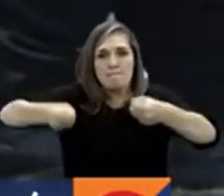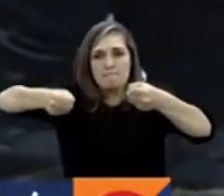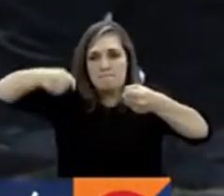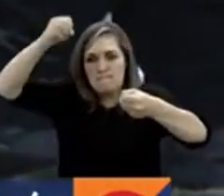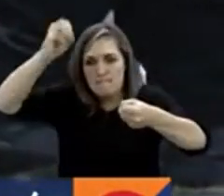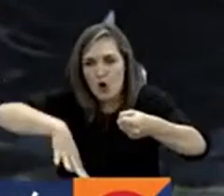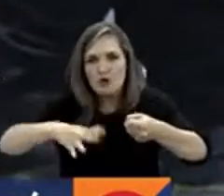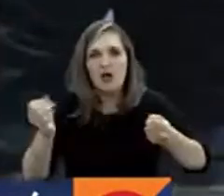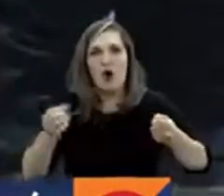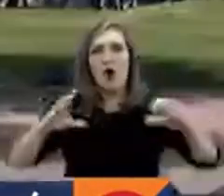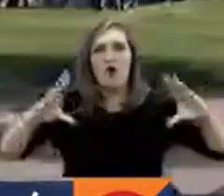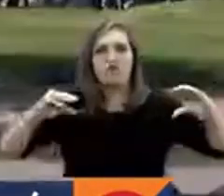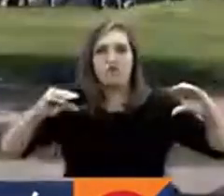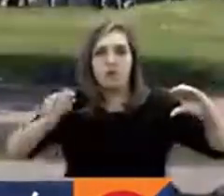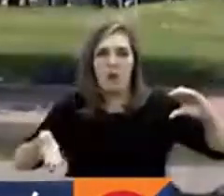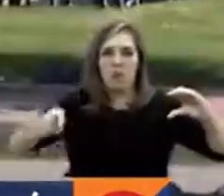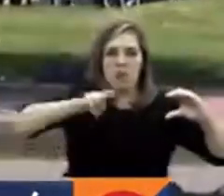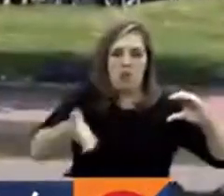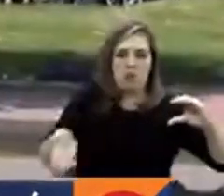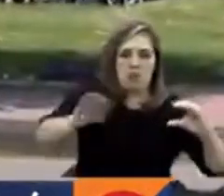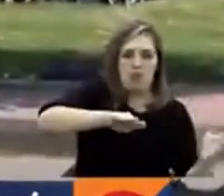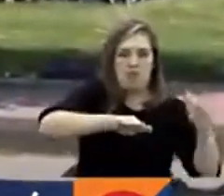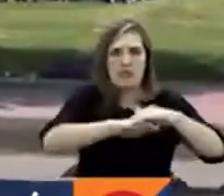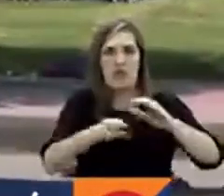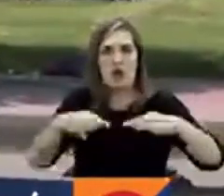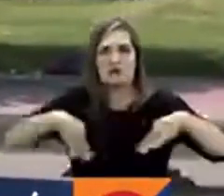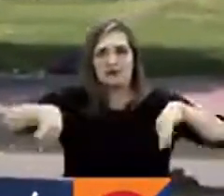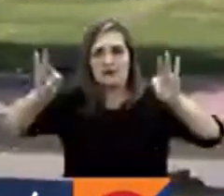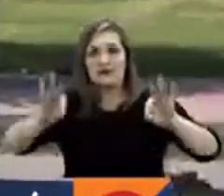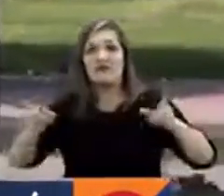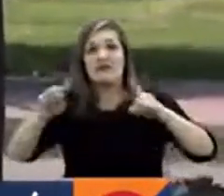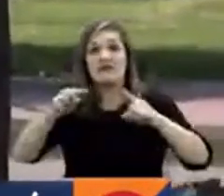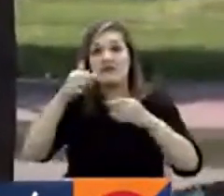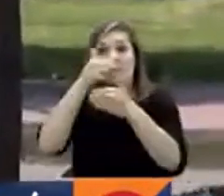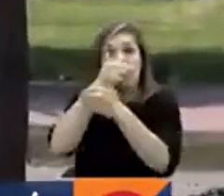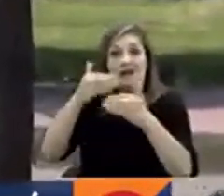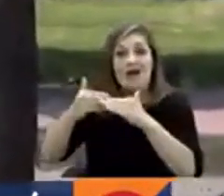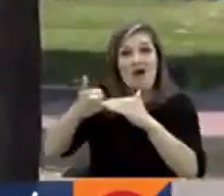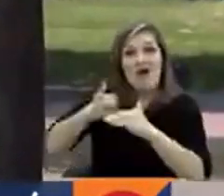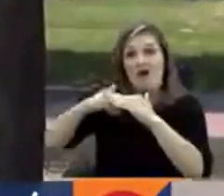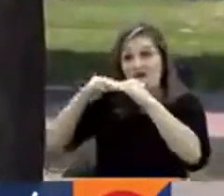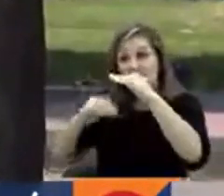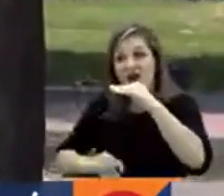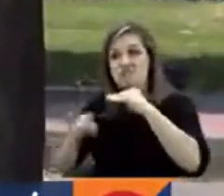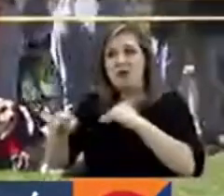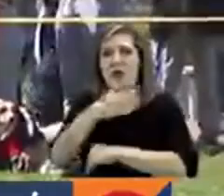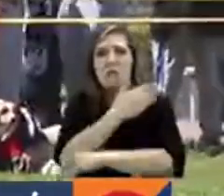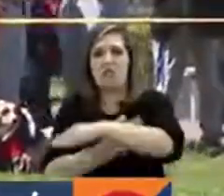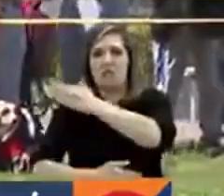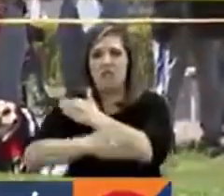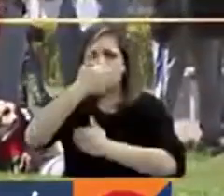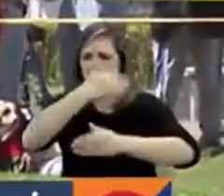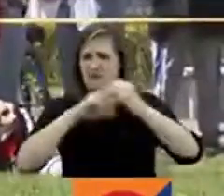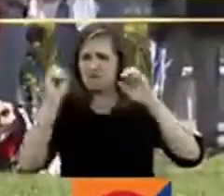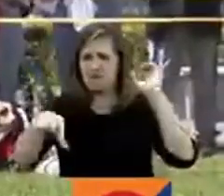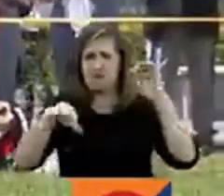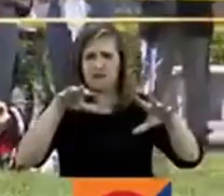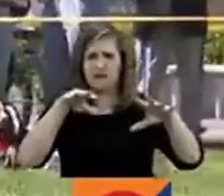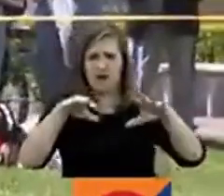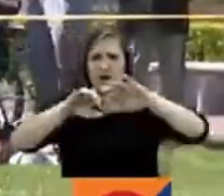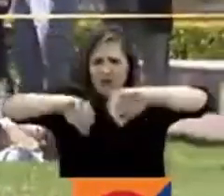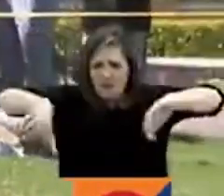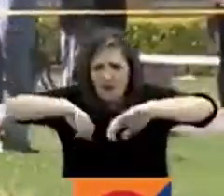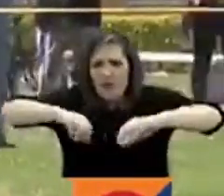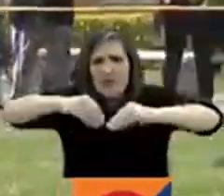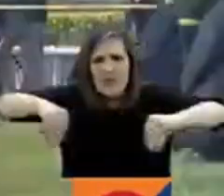colchones, además de los cuerpos desmembrados de menores de edad que han encontrado las autoridades enterrados en las zonas más apartadas